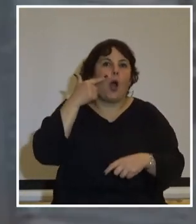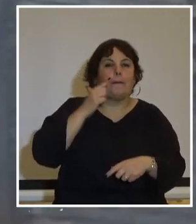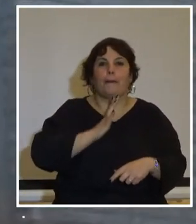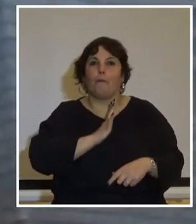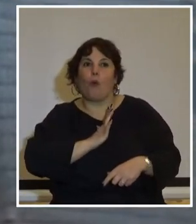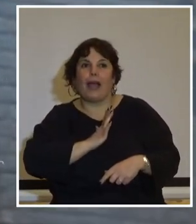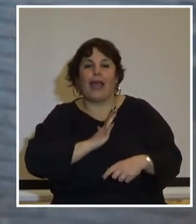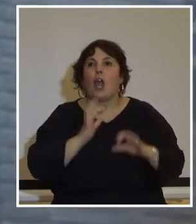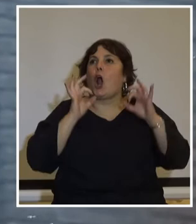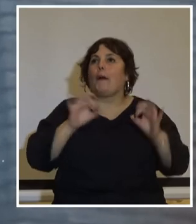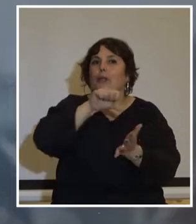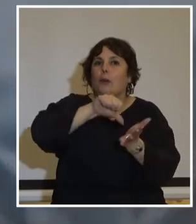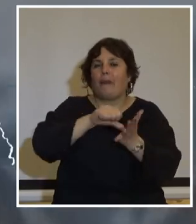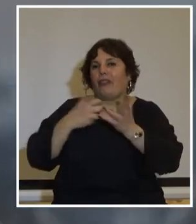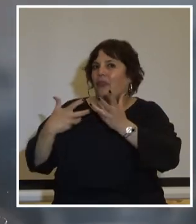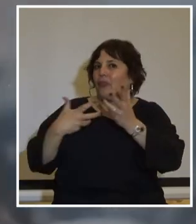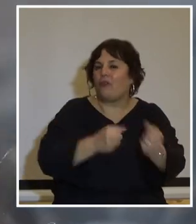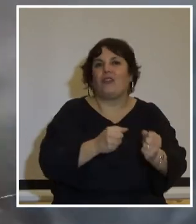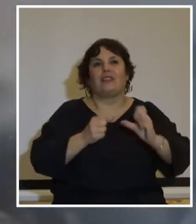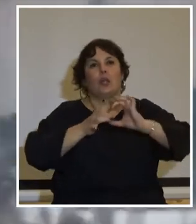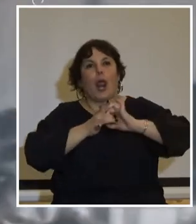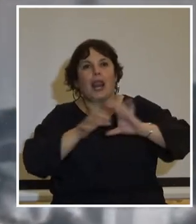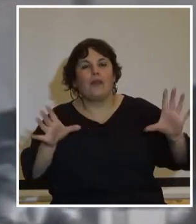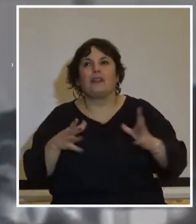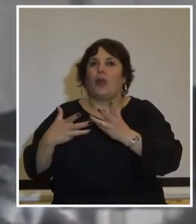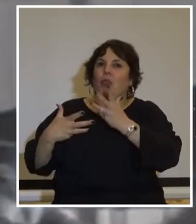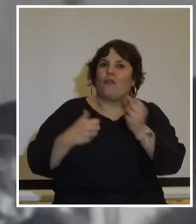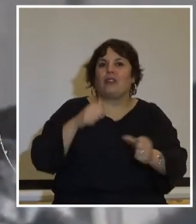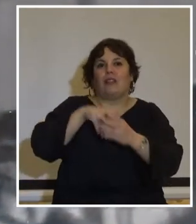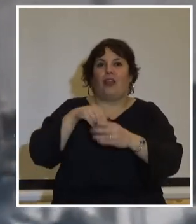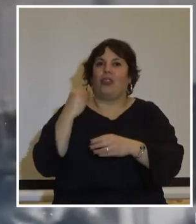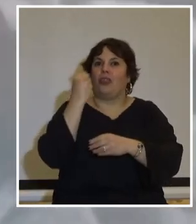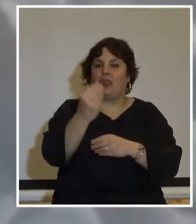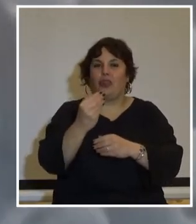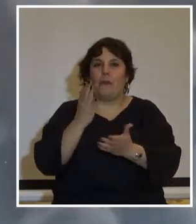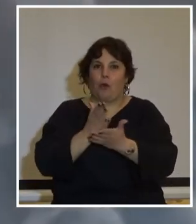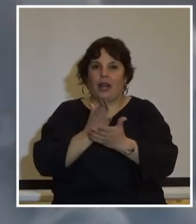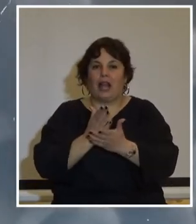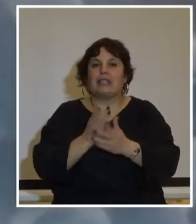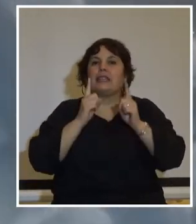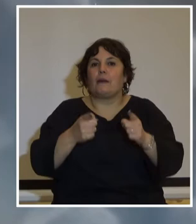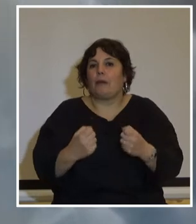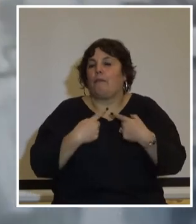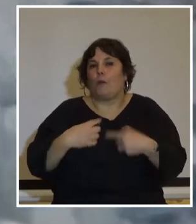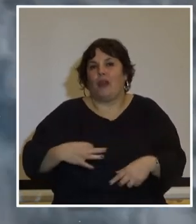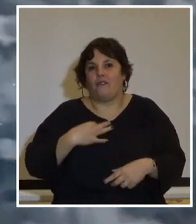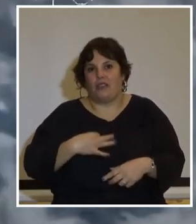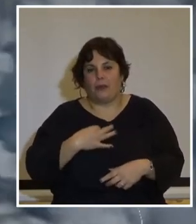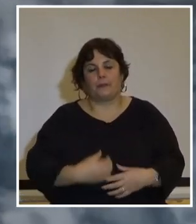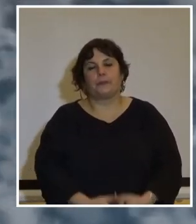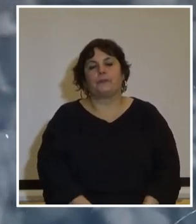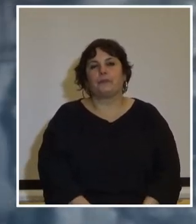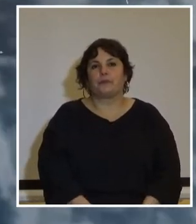que en todo el país defendieron la libertad y la democracia. Incluso con su propia vida. propias vidas.